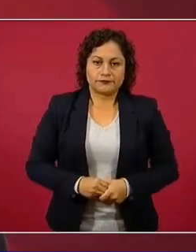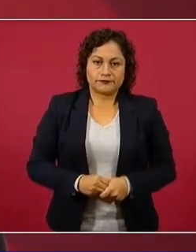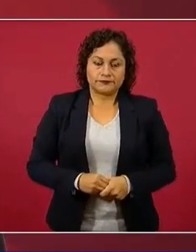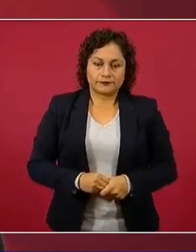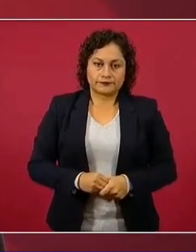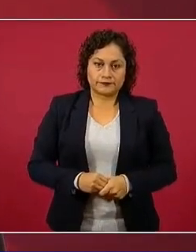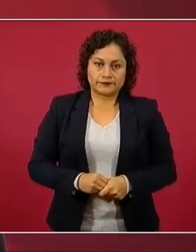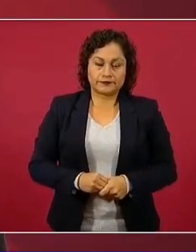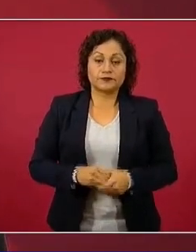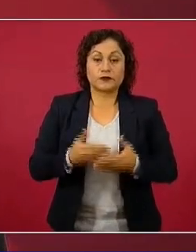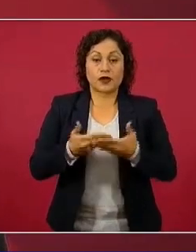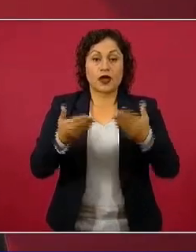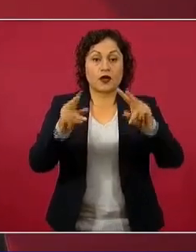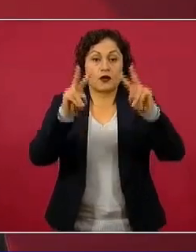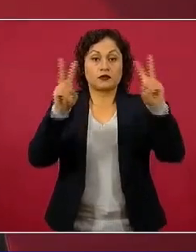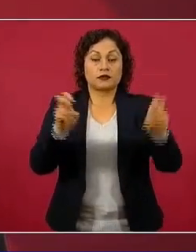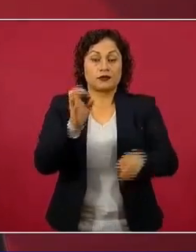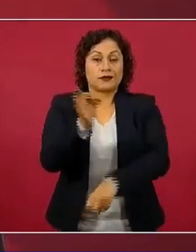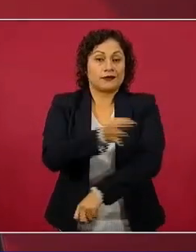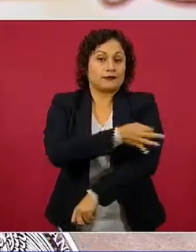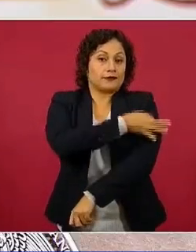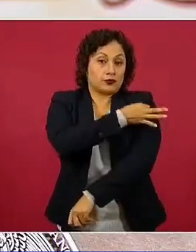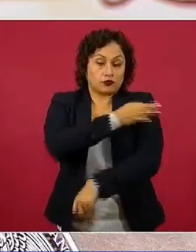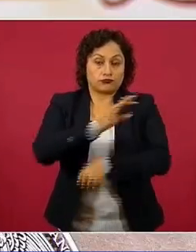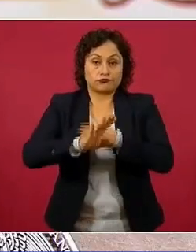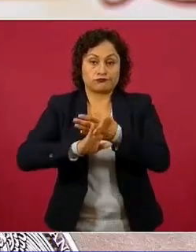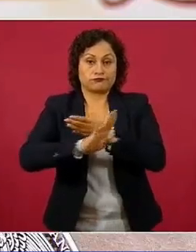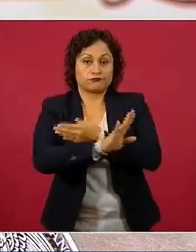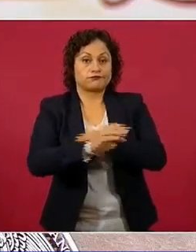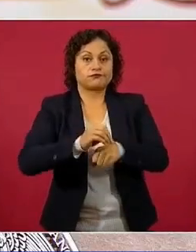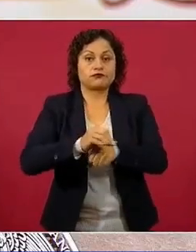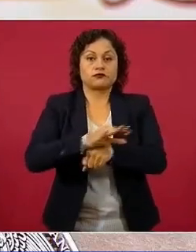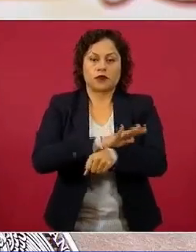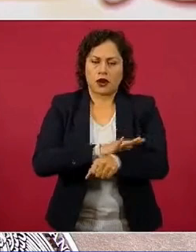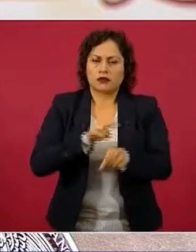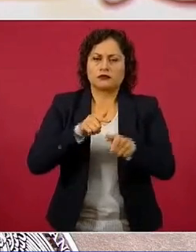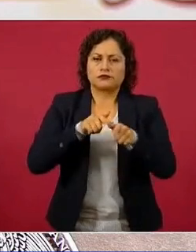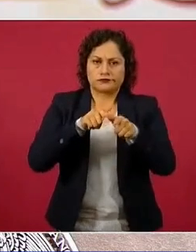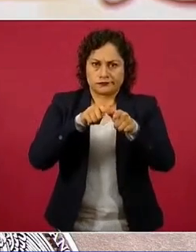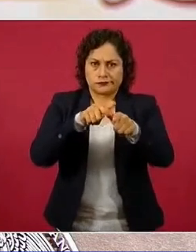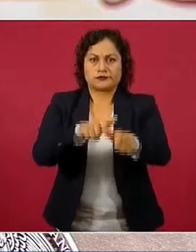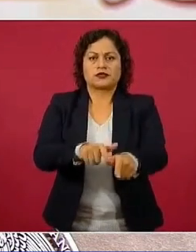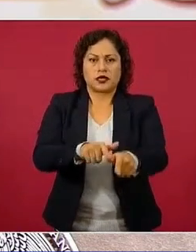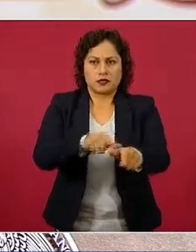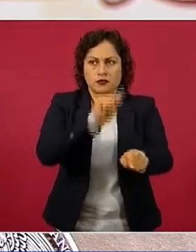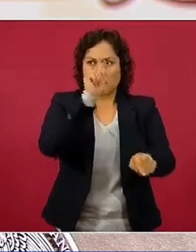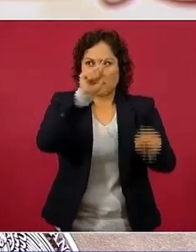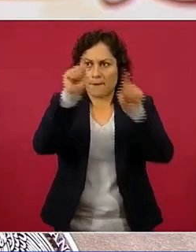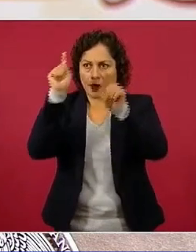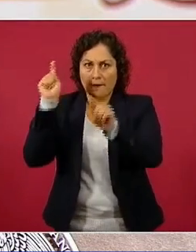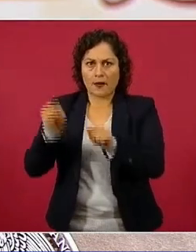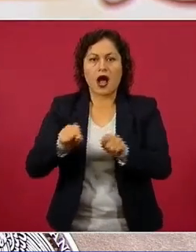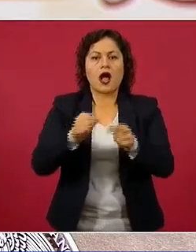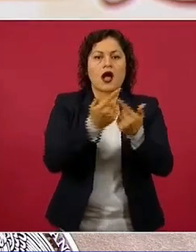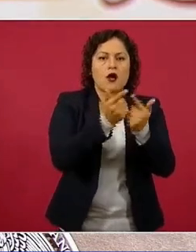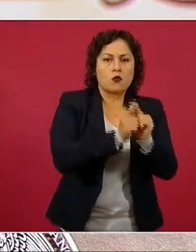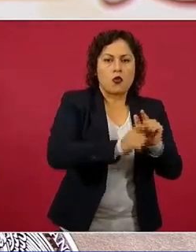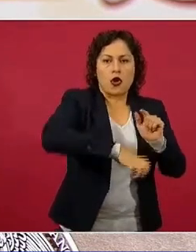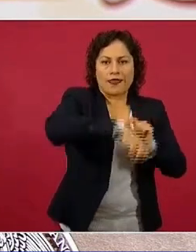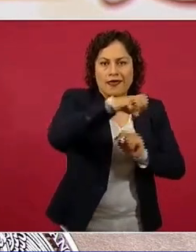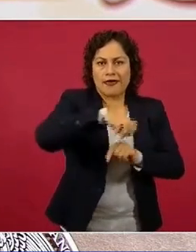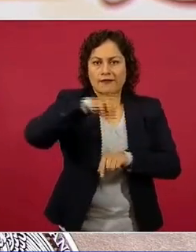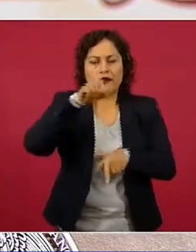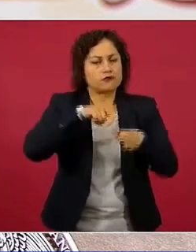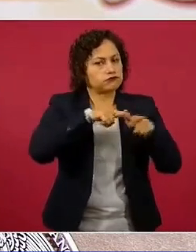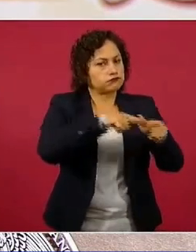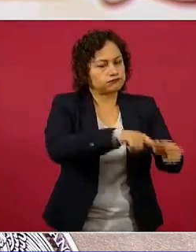Vamos a la vacunación. Continuamos vacunando en todos los frentes, todos los grupos de edad. Recordar que la prioridad